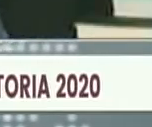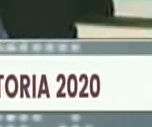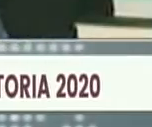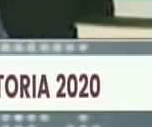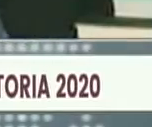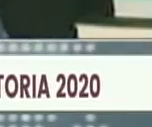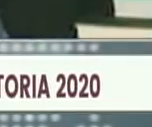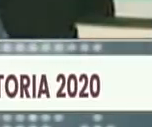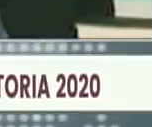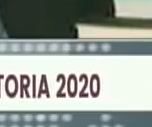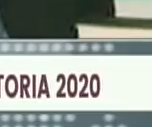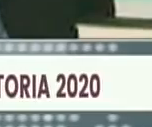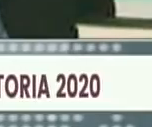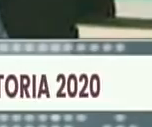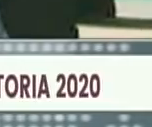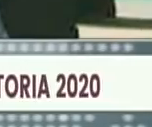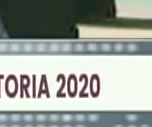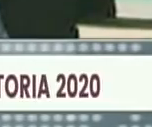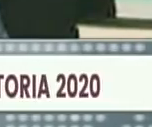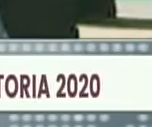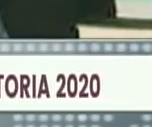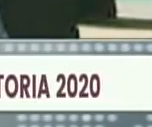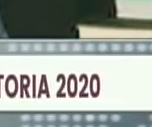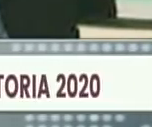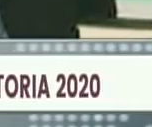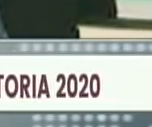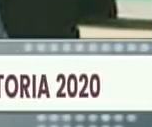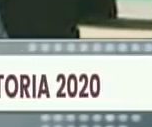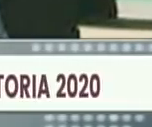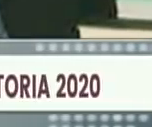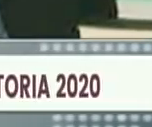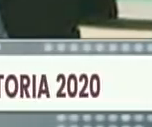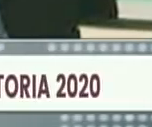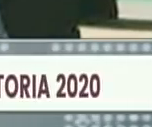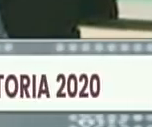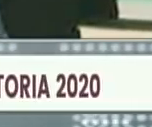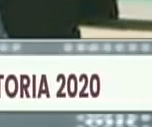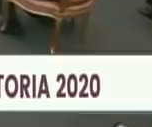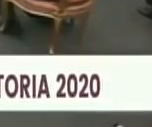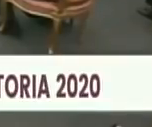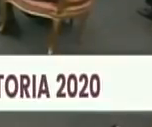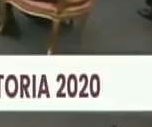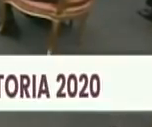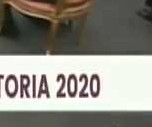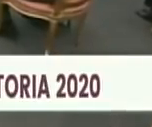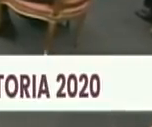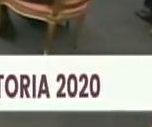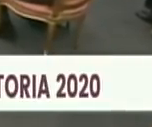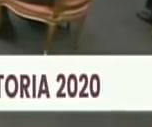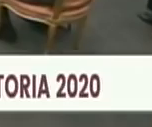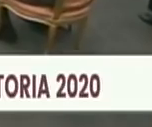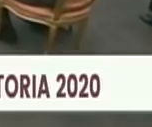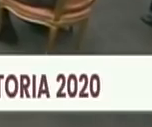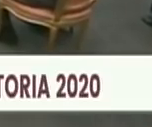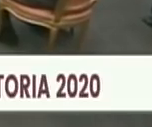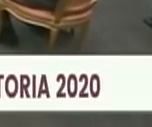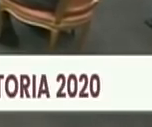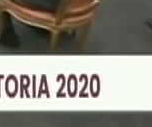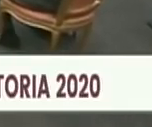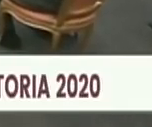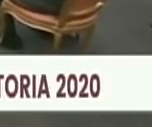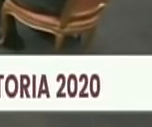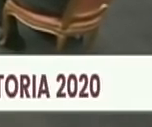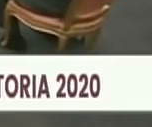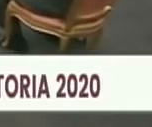destacado premio nacional de historia al ciudadano Pedro Nolasco